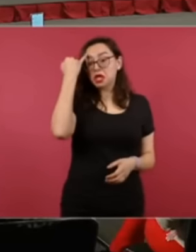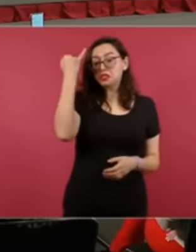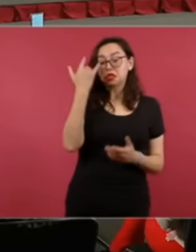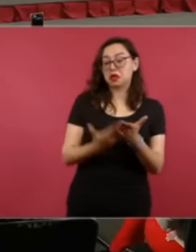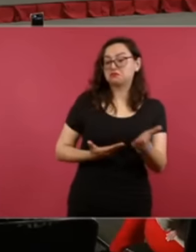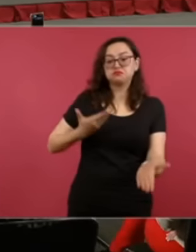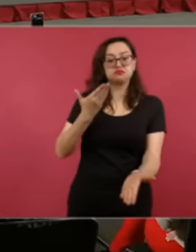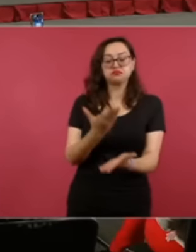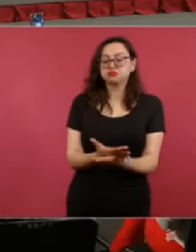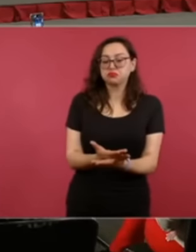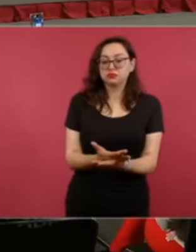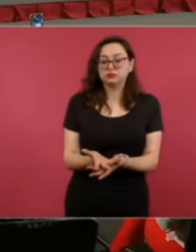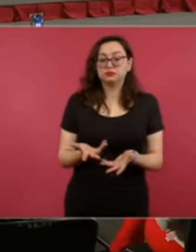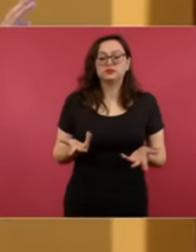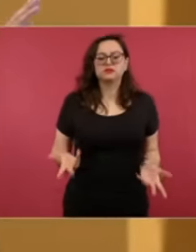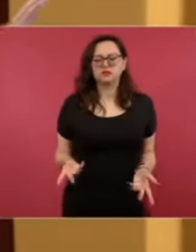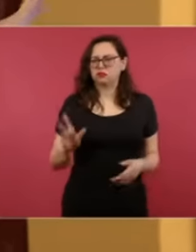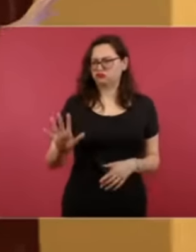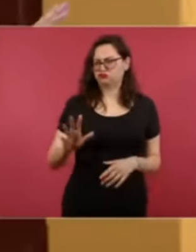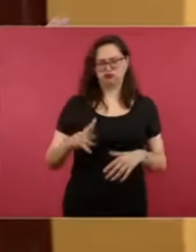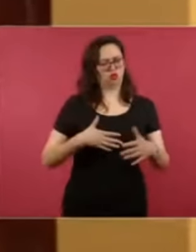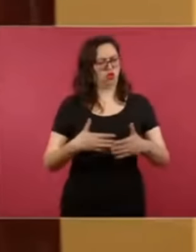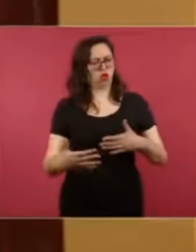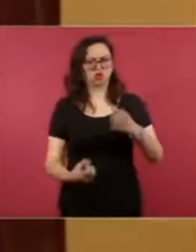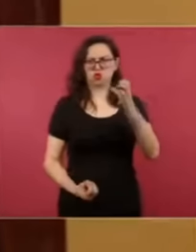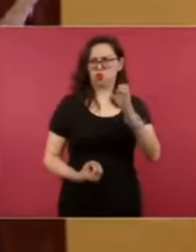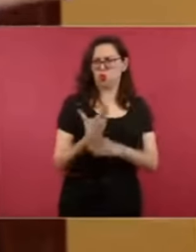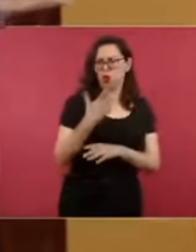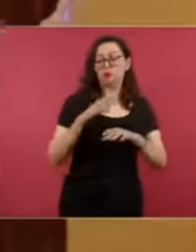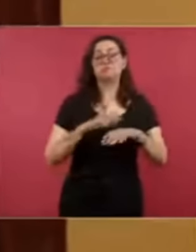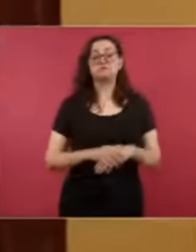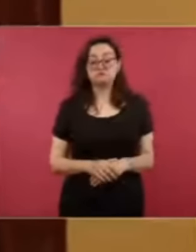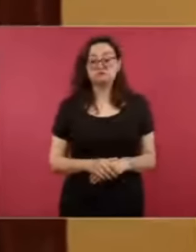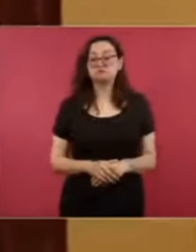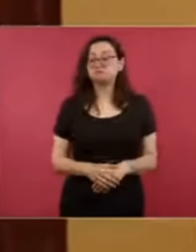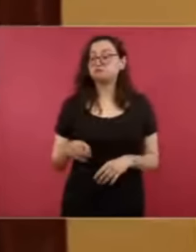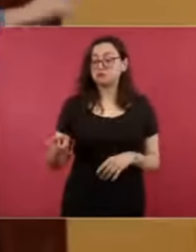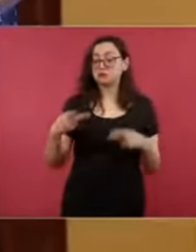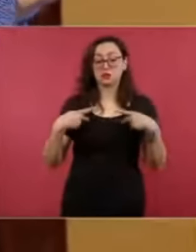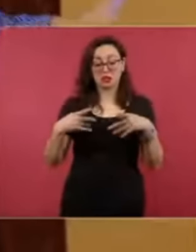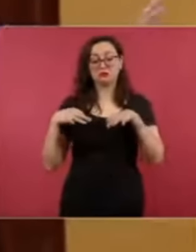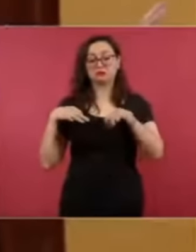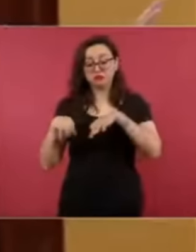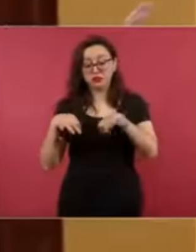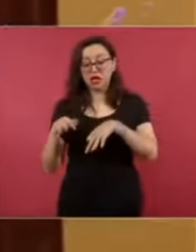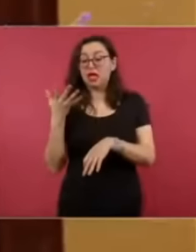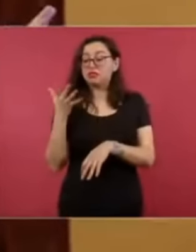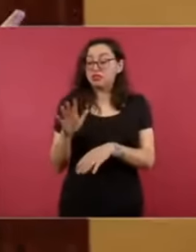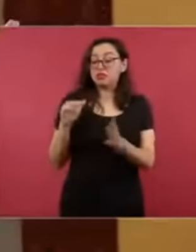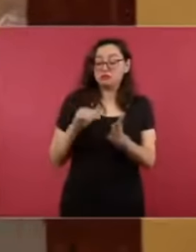contra, diciendo que este gobierno se va a robar el dinero de los trabajadores. Así de mezquinos son los de la oposición.